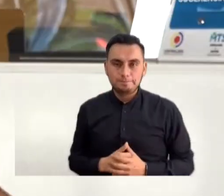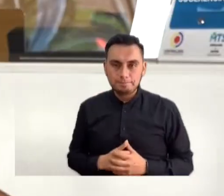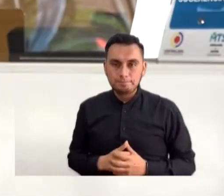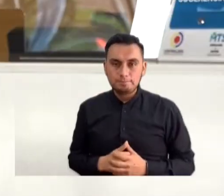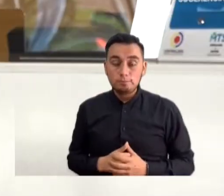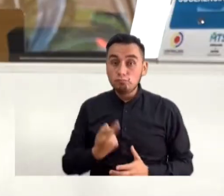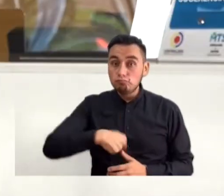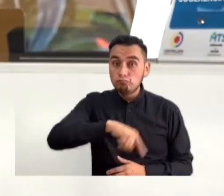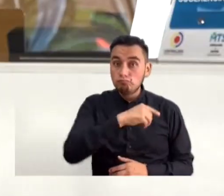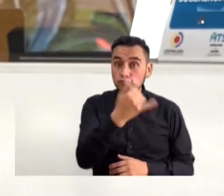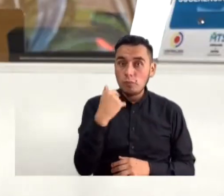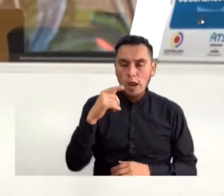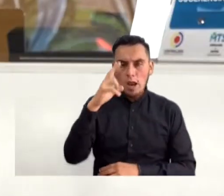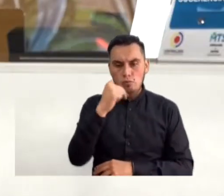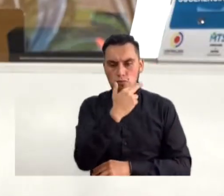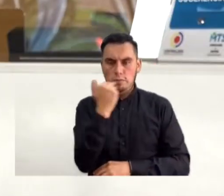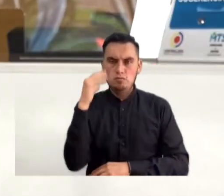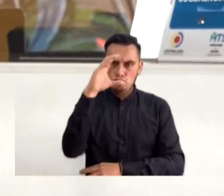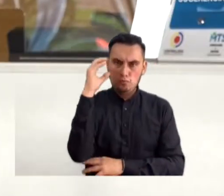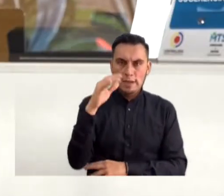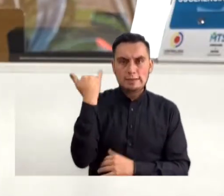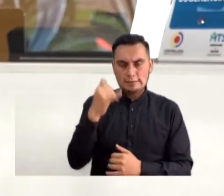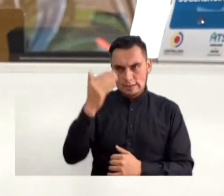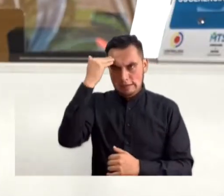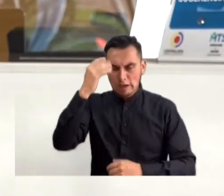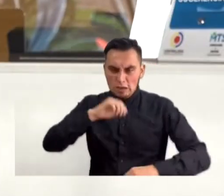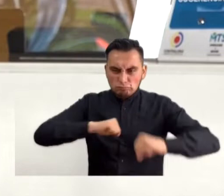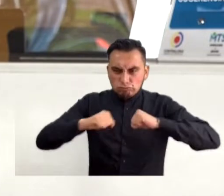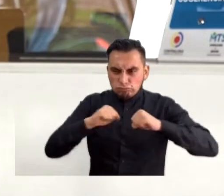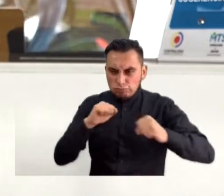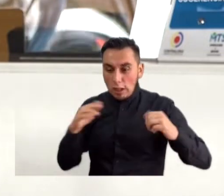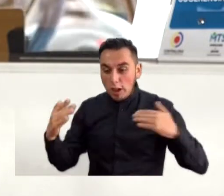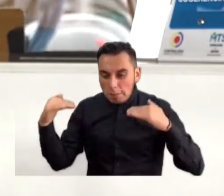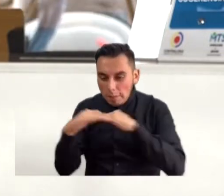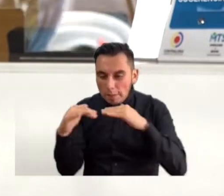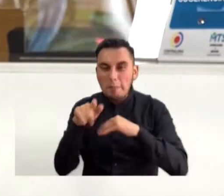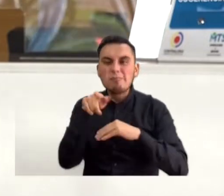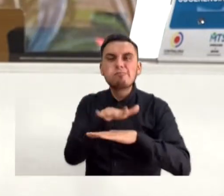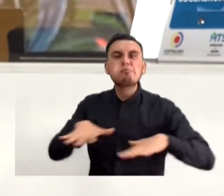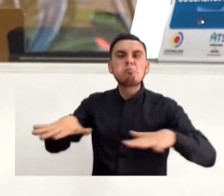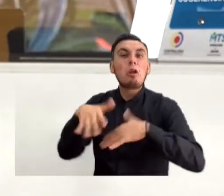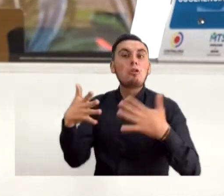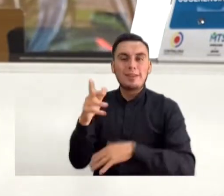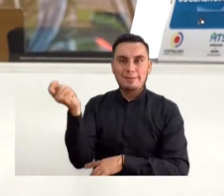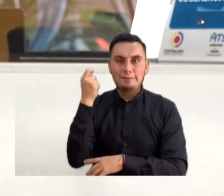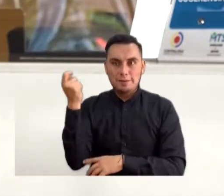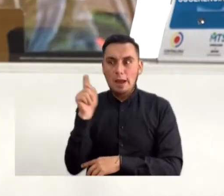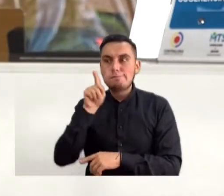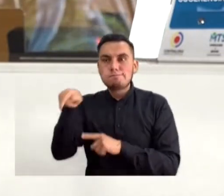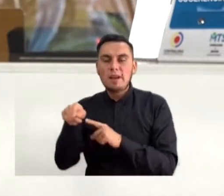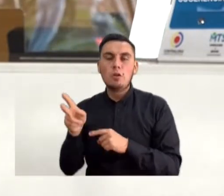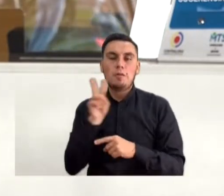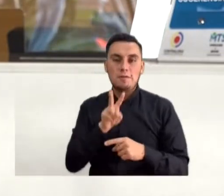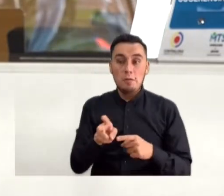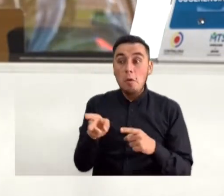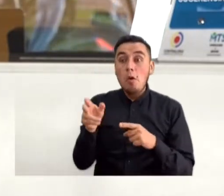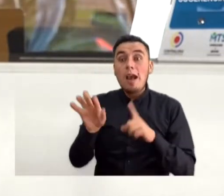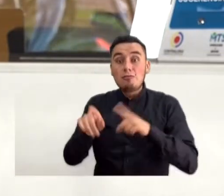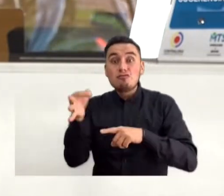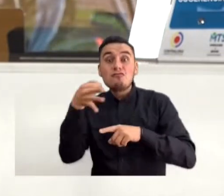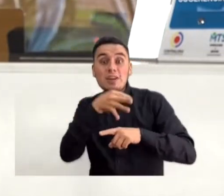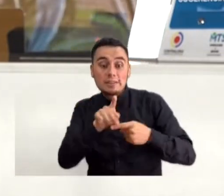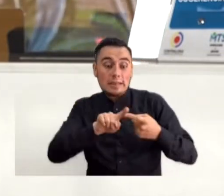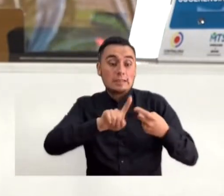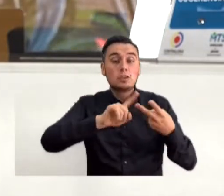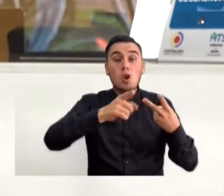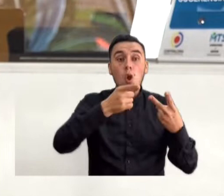Con el acompañamiento de Compromiso Colombia, la iniciativa público-privada Maya Vial del Meta fue reactivada. Municipios como Villavicencio,